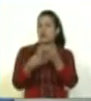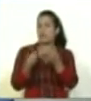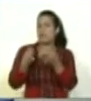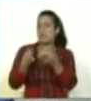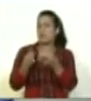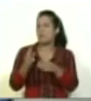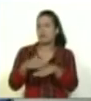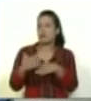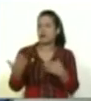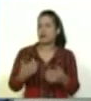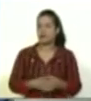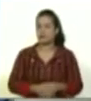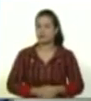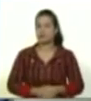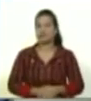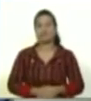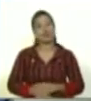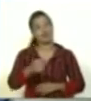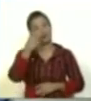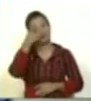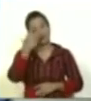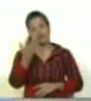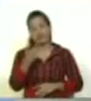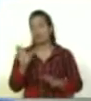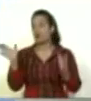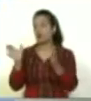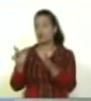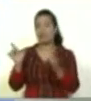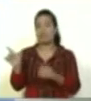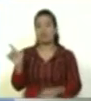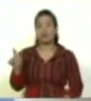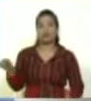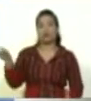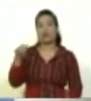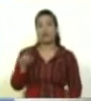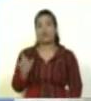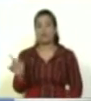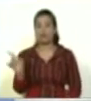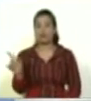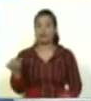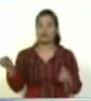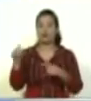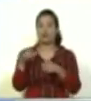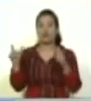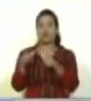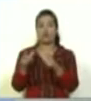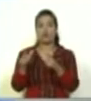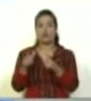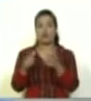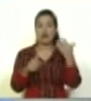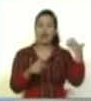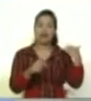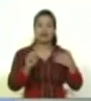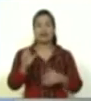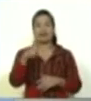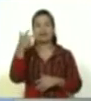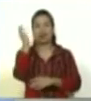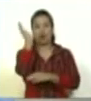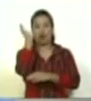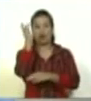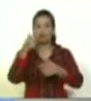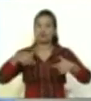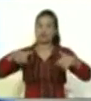Bueno, 4F nace en la necesidad que tiene el Partido Socialista Unido de Venezuela en su tercer congreso. El presidente